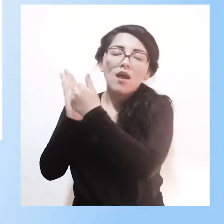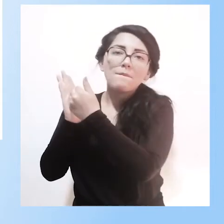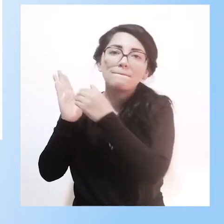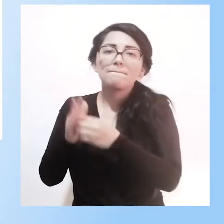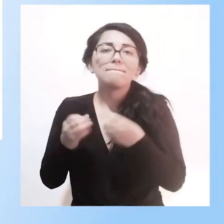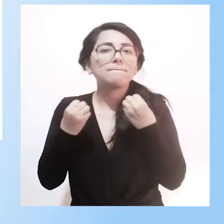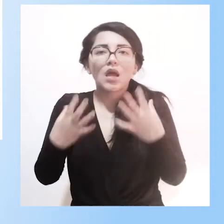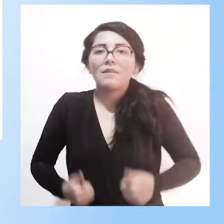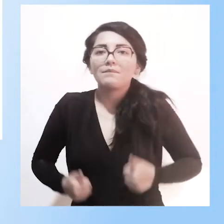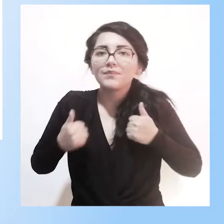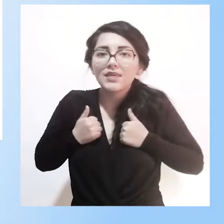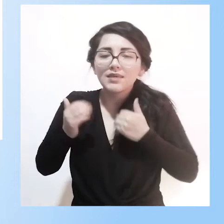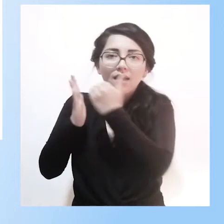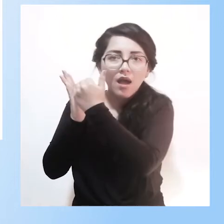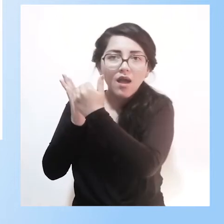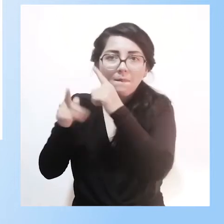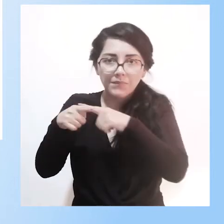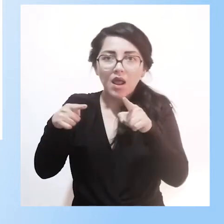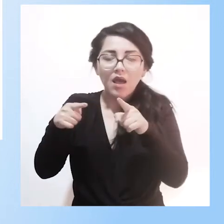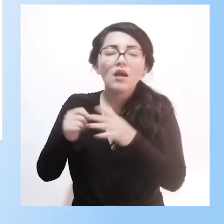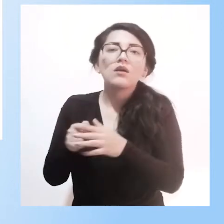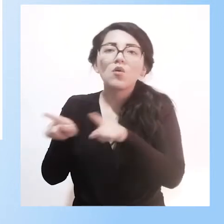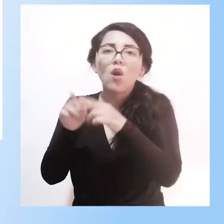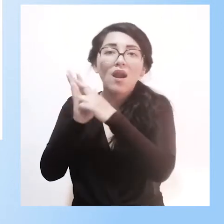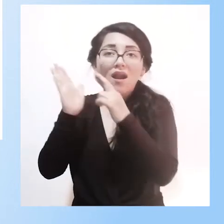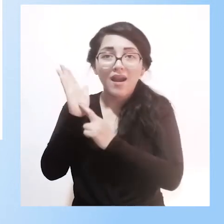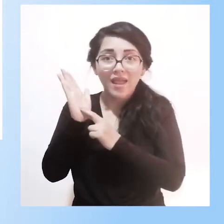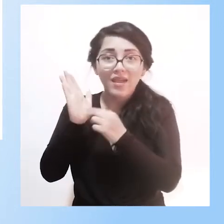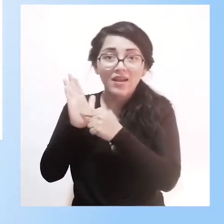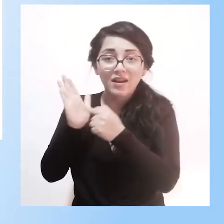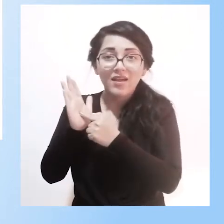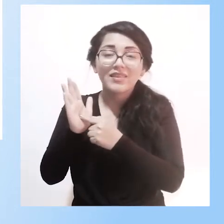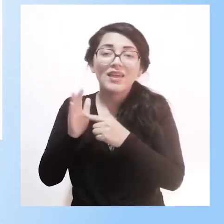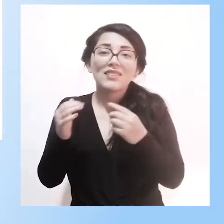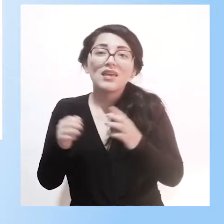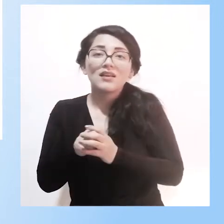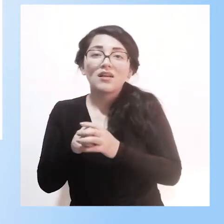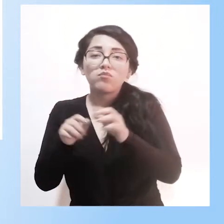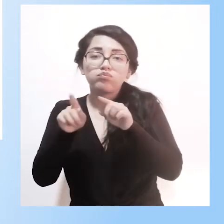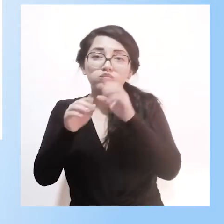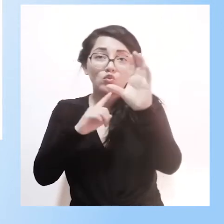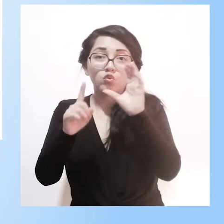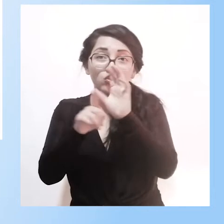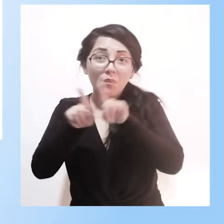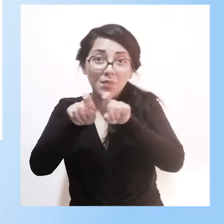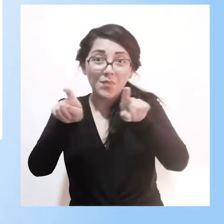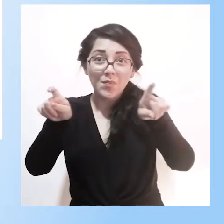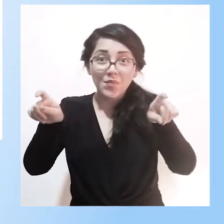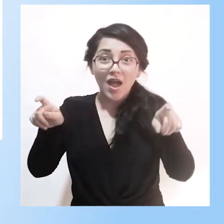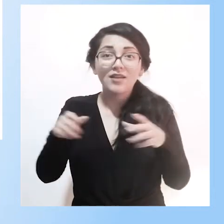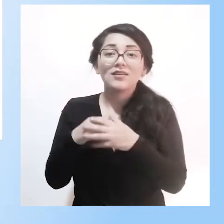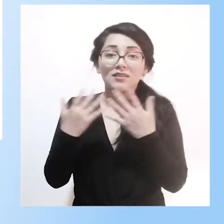Ley Orgánica Intercultural de Educación y el reglamento de la Ley Orgánica Intercultural, en el cual aquí se especifican